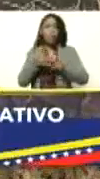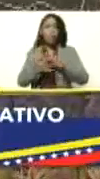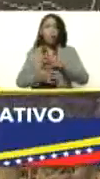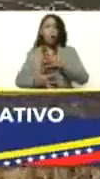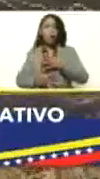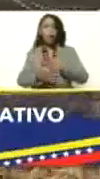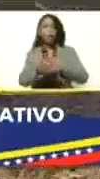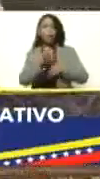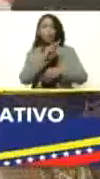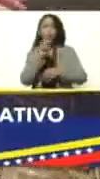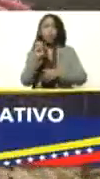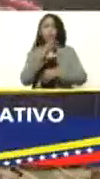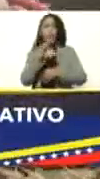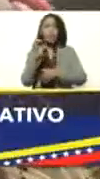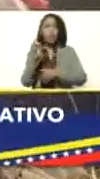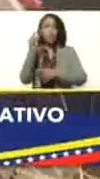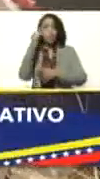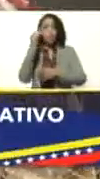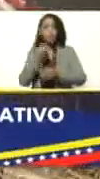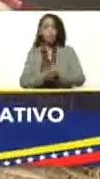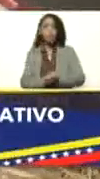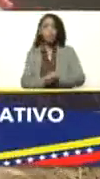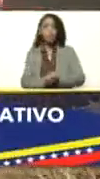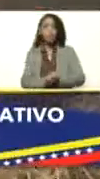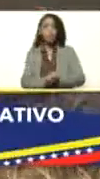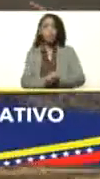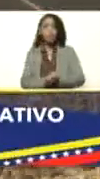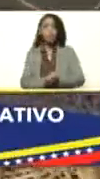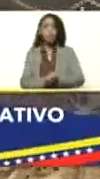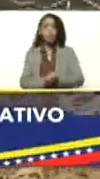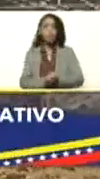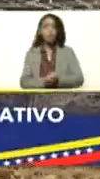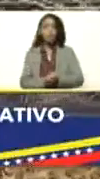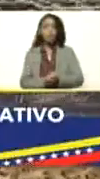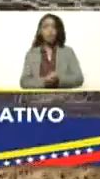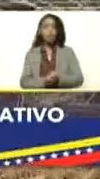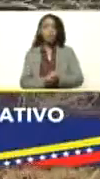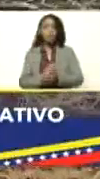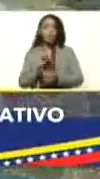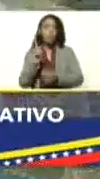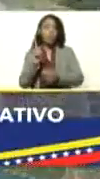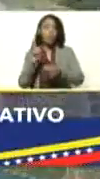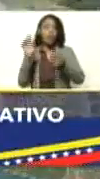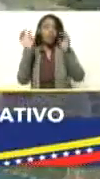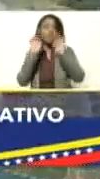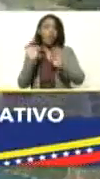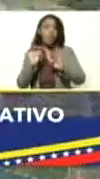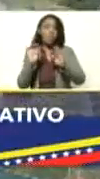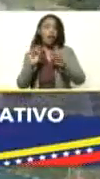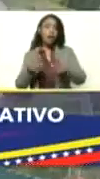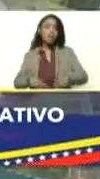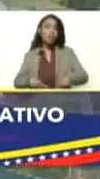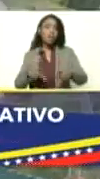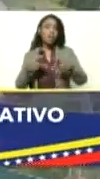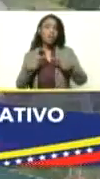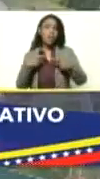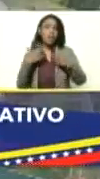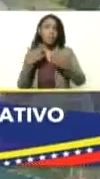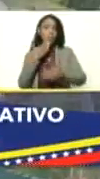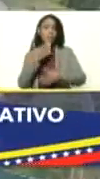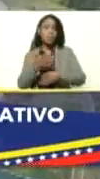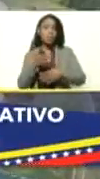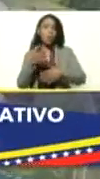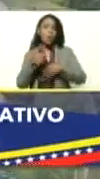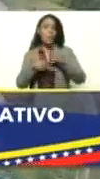sostenida de 200, 300 días y con un morfotipo, un tipo de vida que le permite